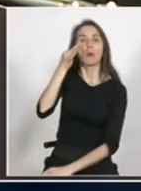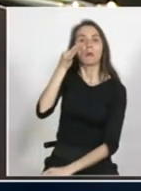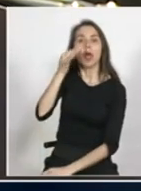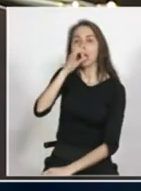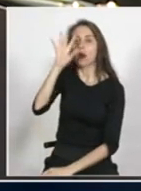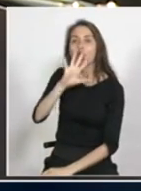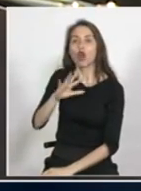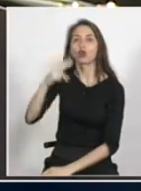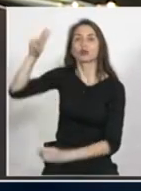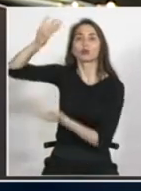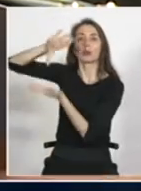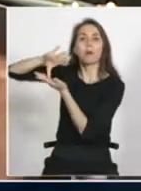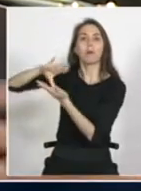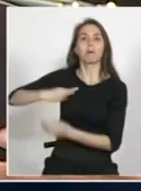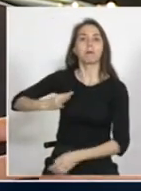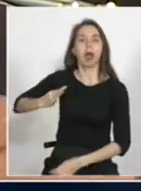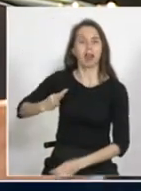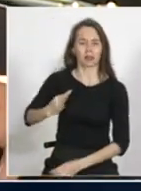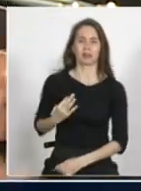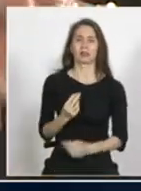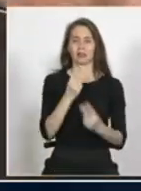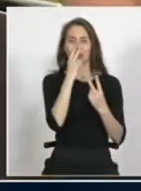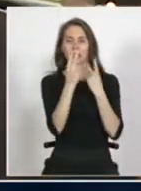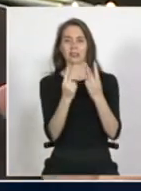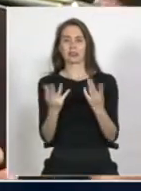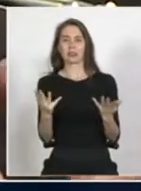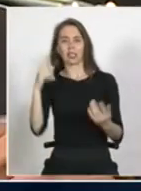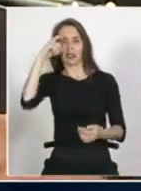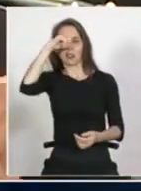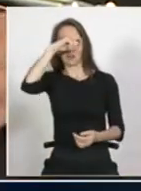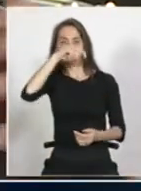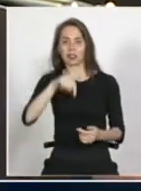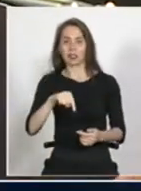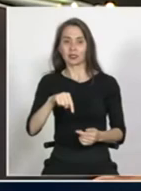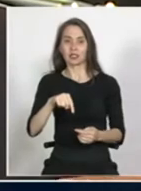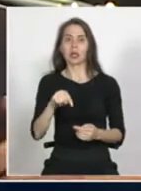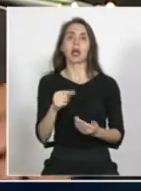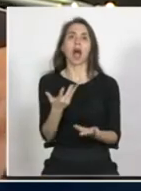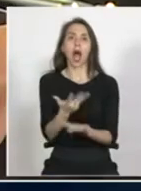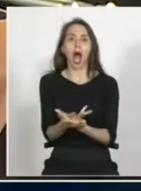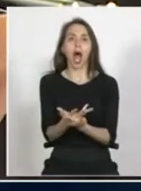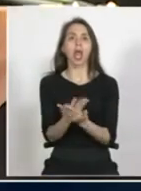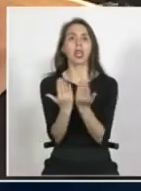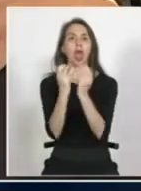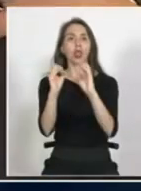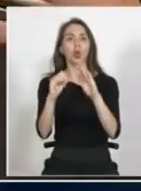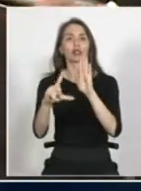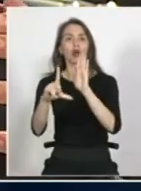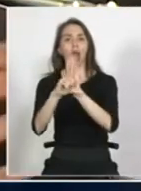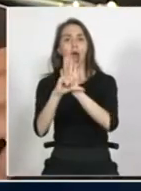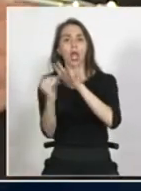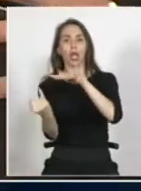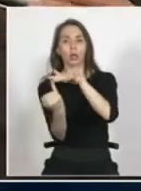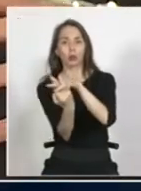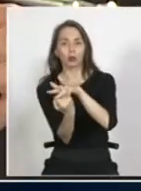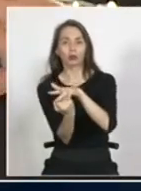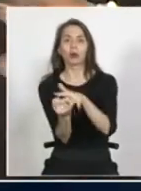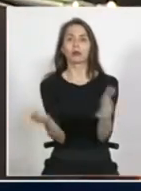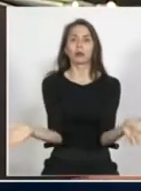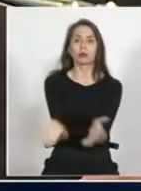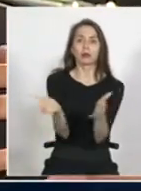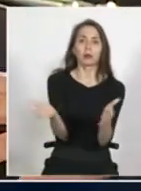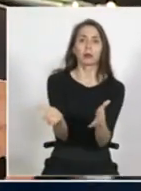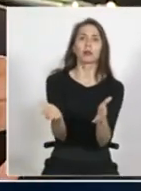para nosotros es bastante complejo comprendiendo que estamos en un concepto de la ley de inclusión, estamos promoviendo la